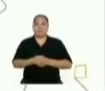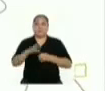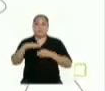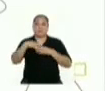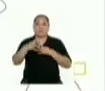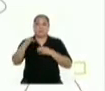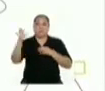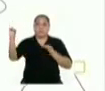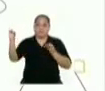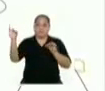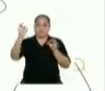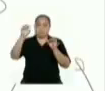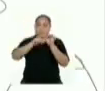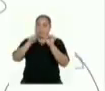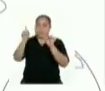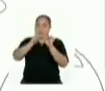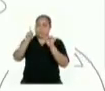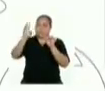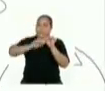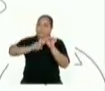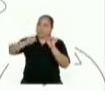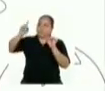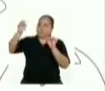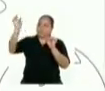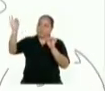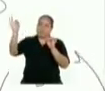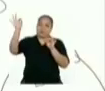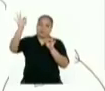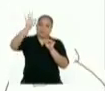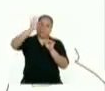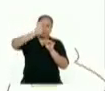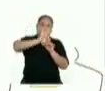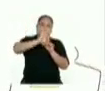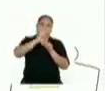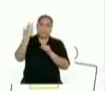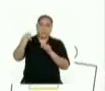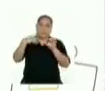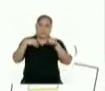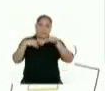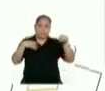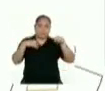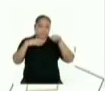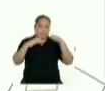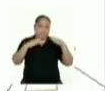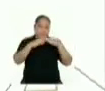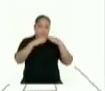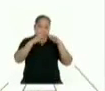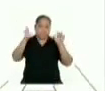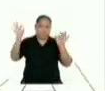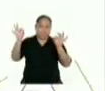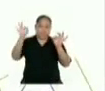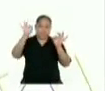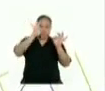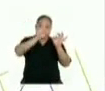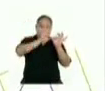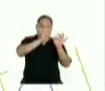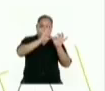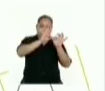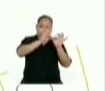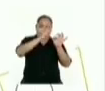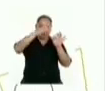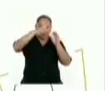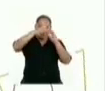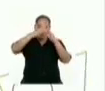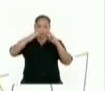Después, doblamos el vértice superior derecho sobre el lado del doblez anterior, de manera que se forme un vértice